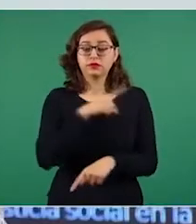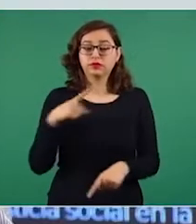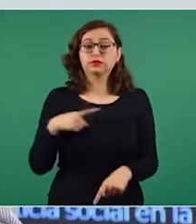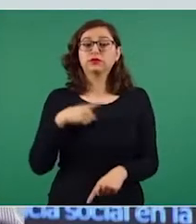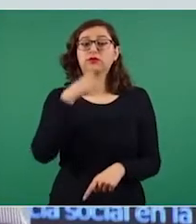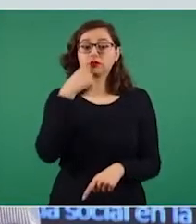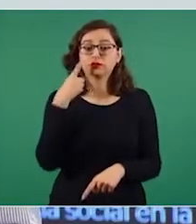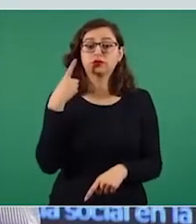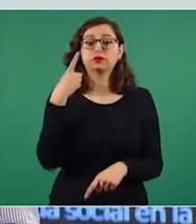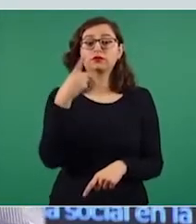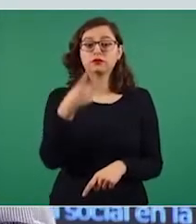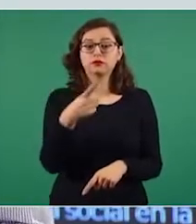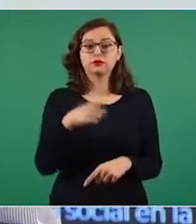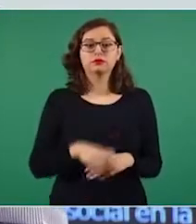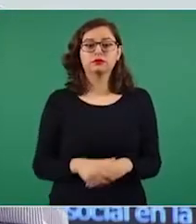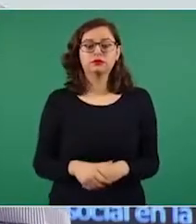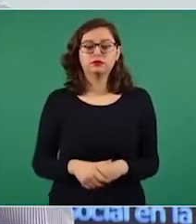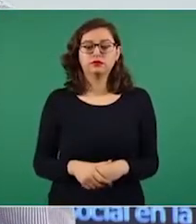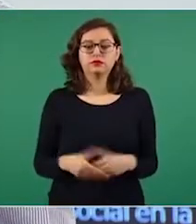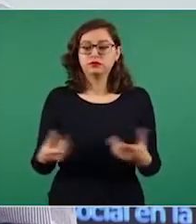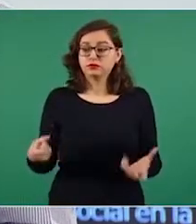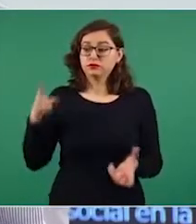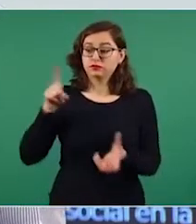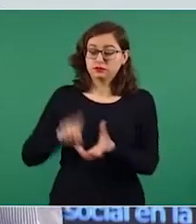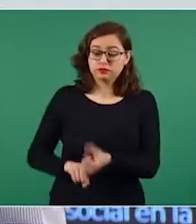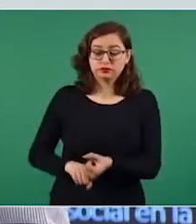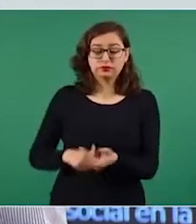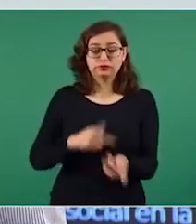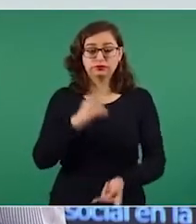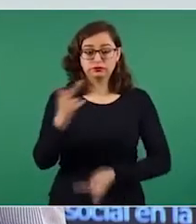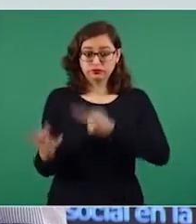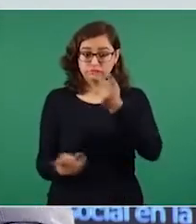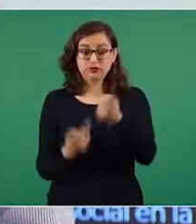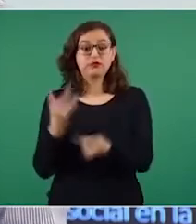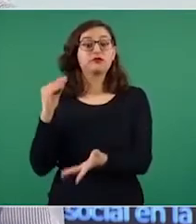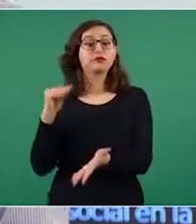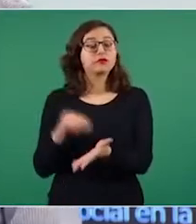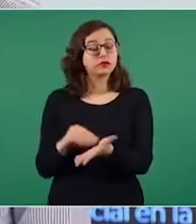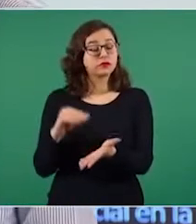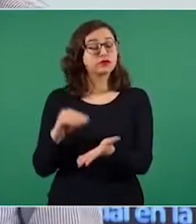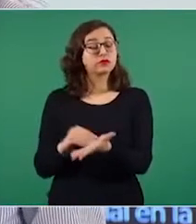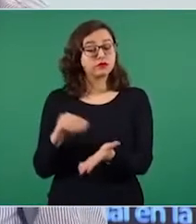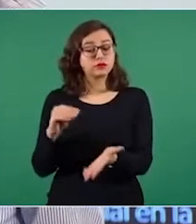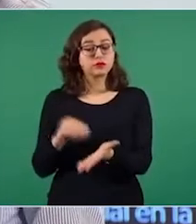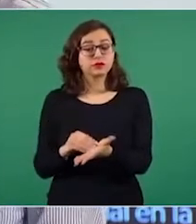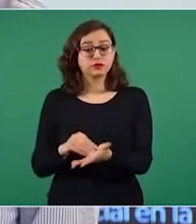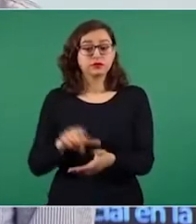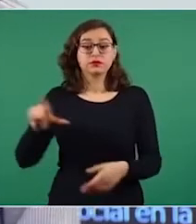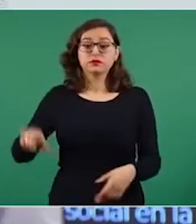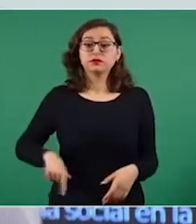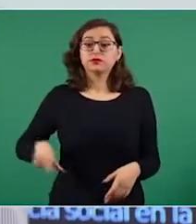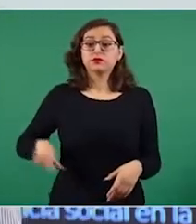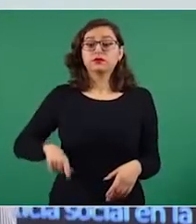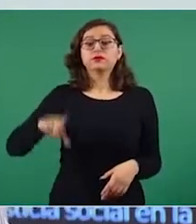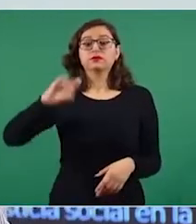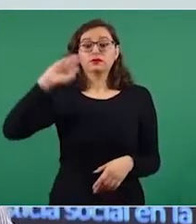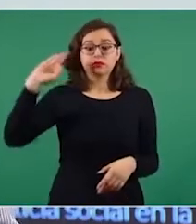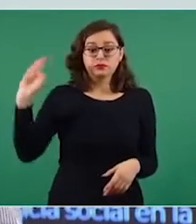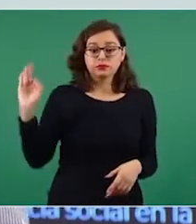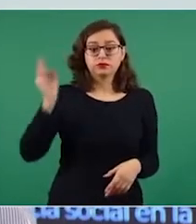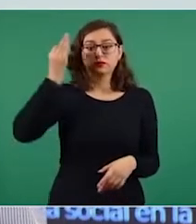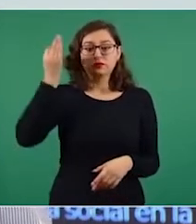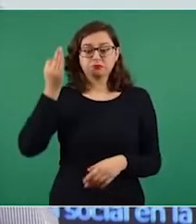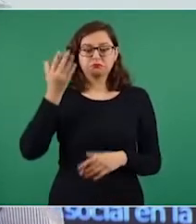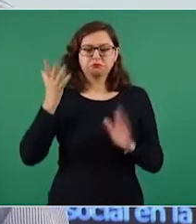claro, continúa el proceso de consulta pública del proyecto en el que el gobierno de México se mantiene